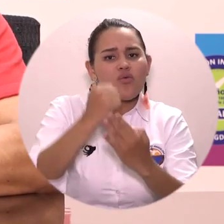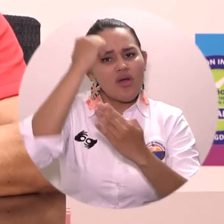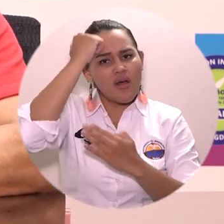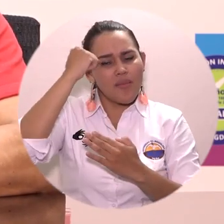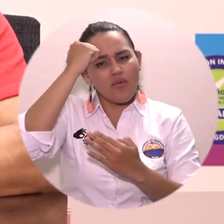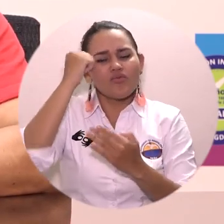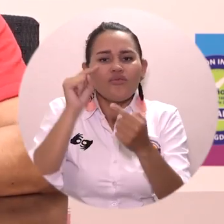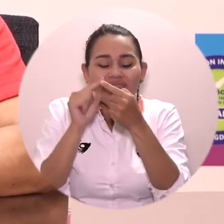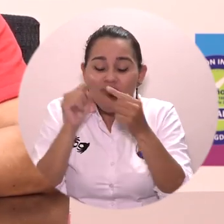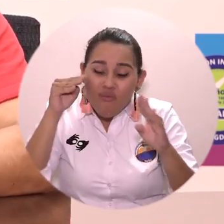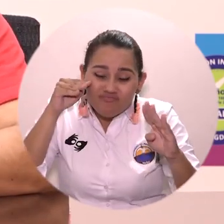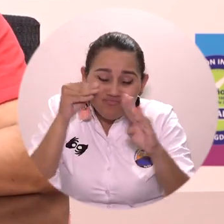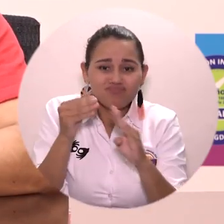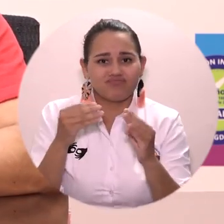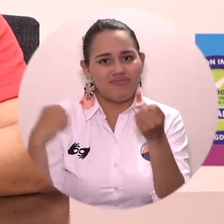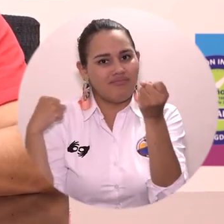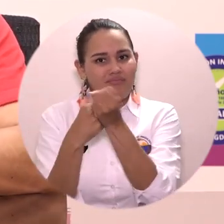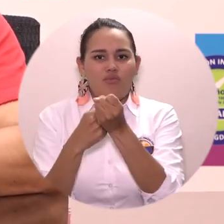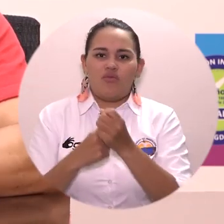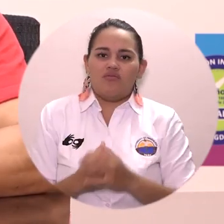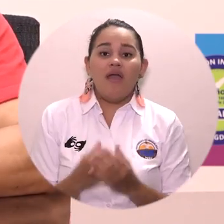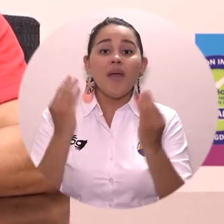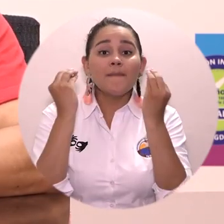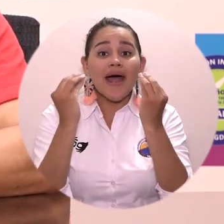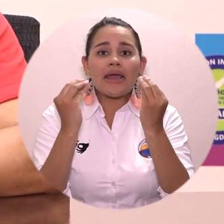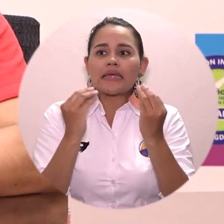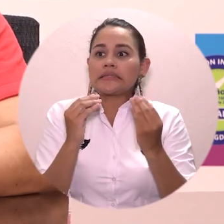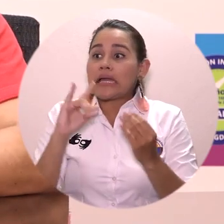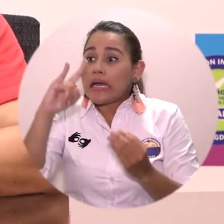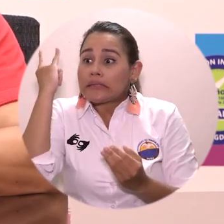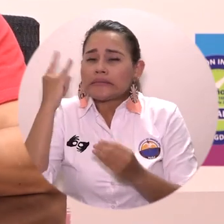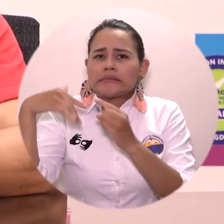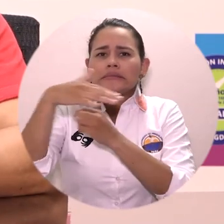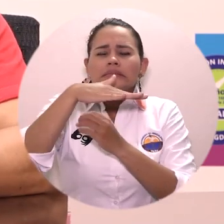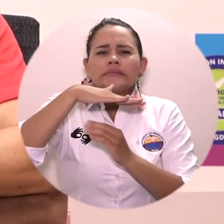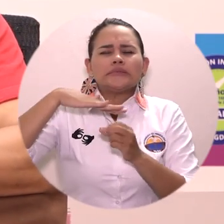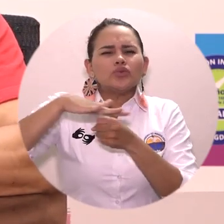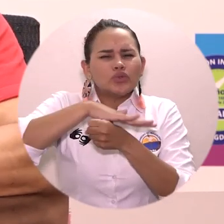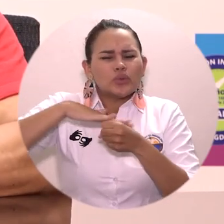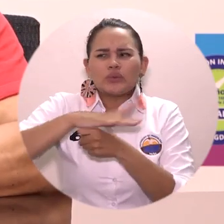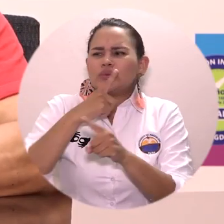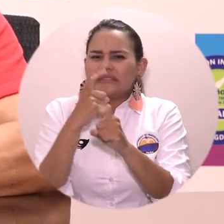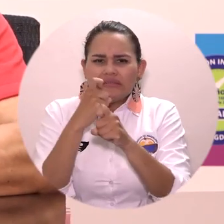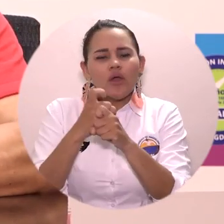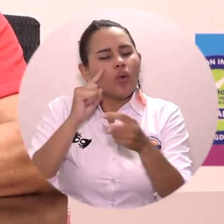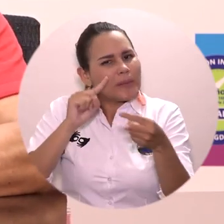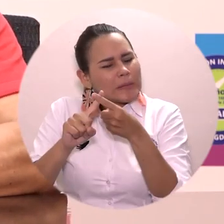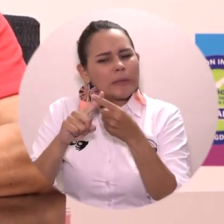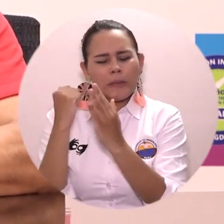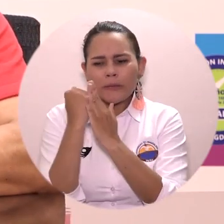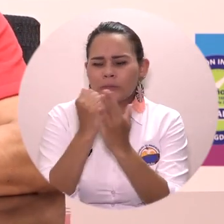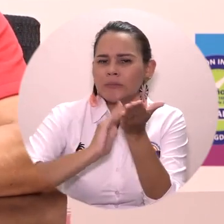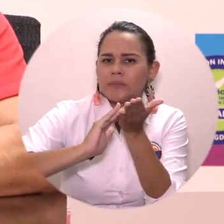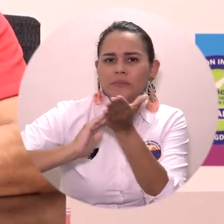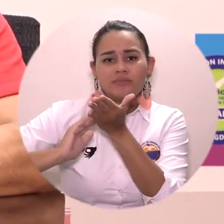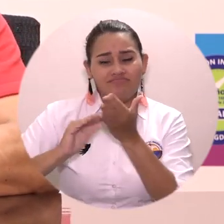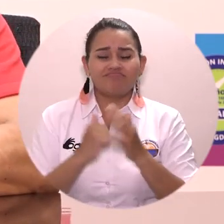nuestros estudiantes, a nuestros profesores a tratar en una circunstancia extraordinaria, tomar medidas extraordinarias que permitan que la sociedad